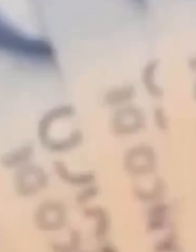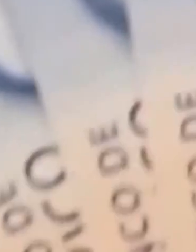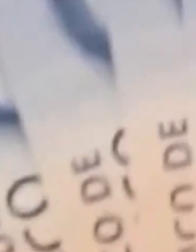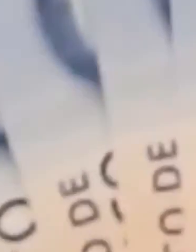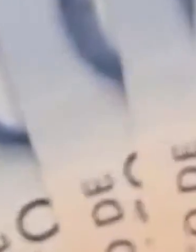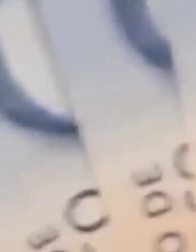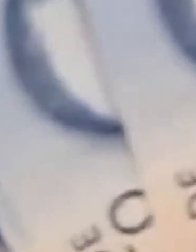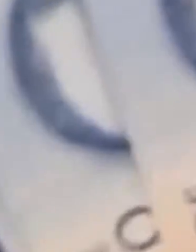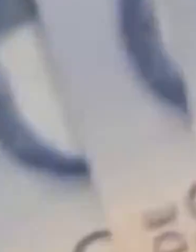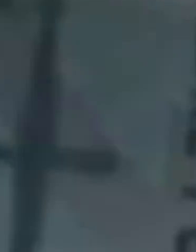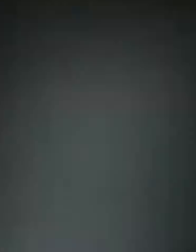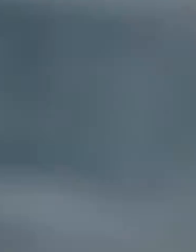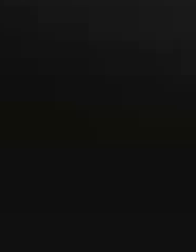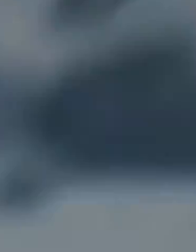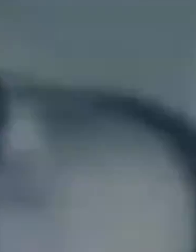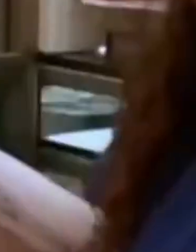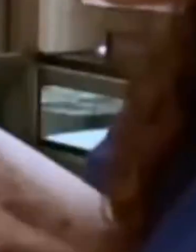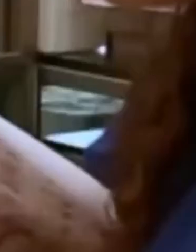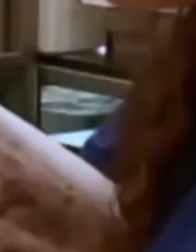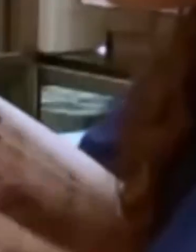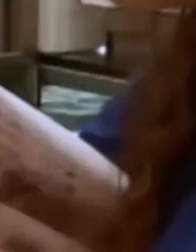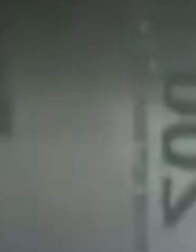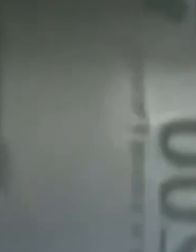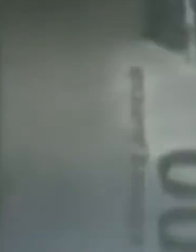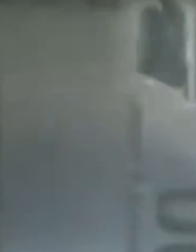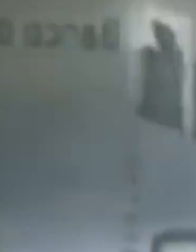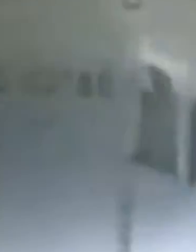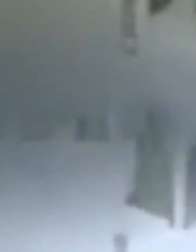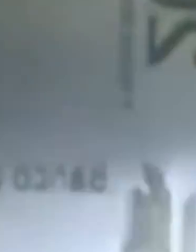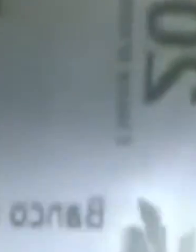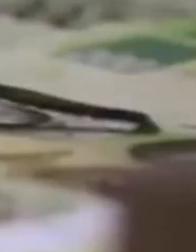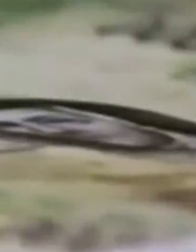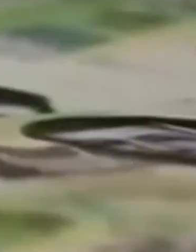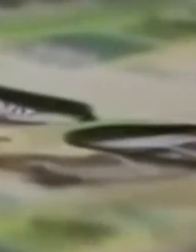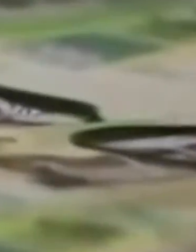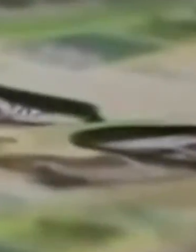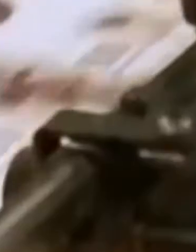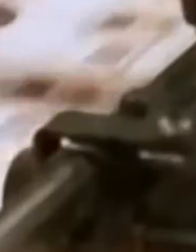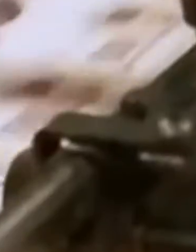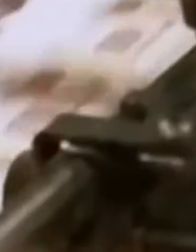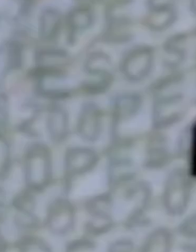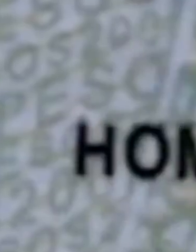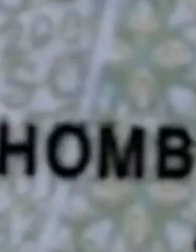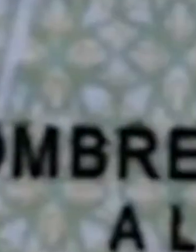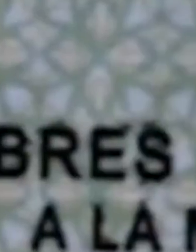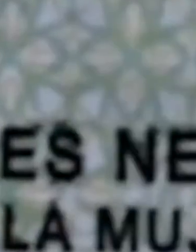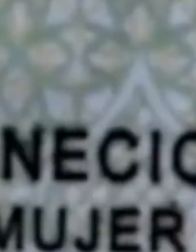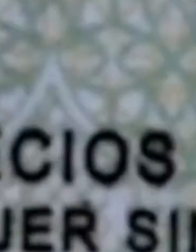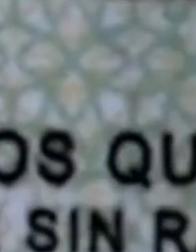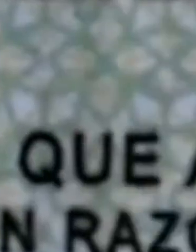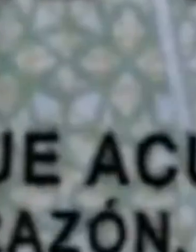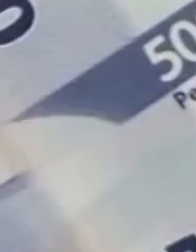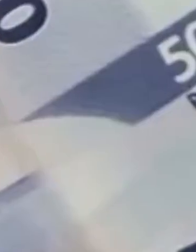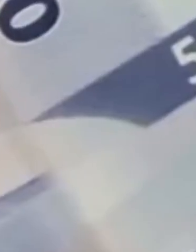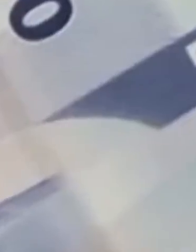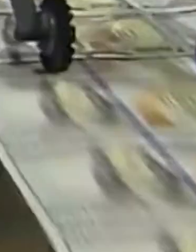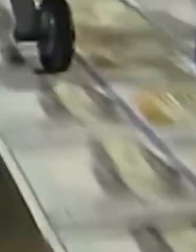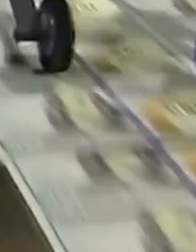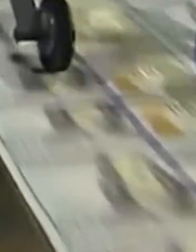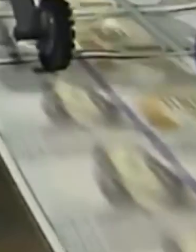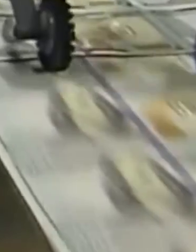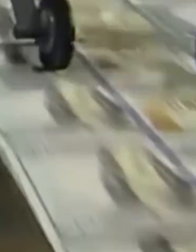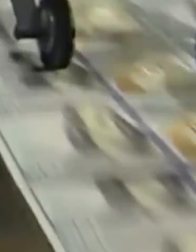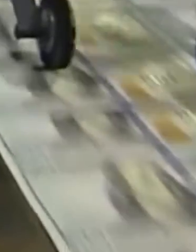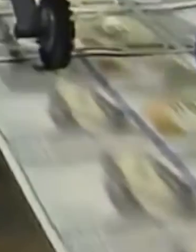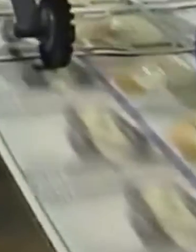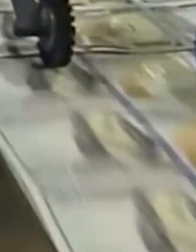subsecretaria de Egresos de la Secretaría de Hacienda y Crédito Público cumple a cabalidad con los requisitos para ser la presidenta del